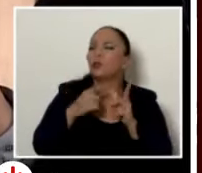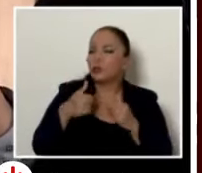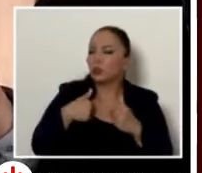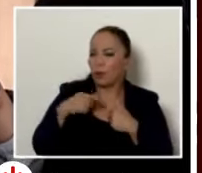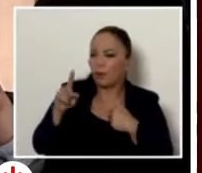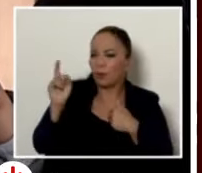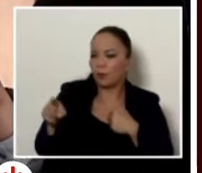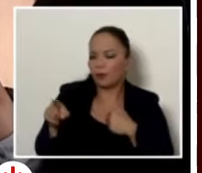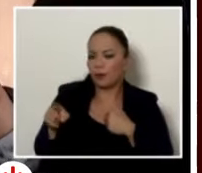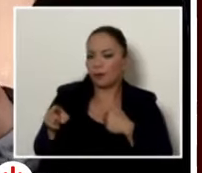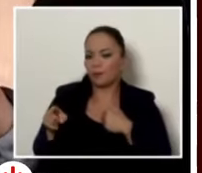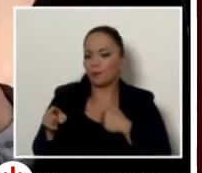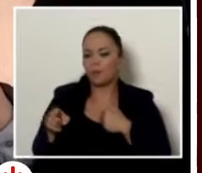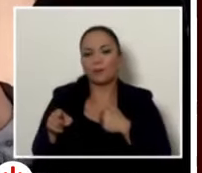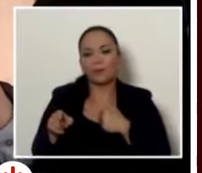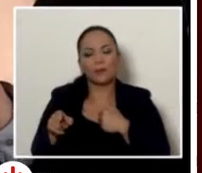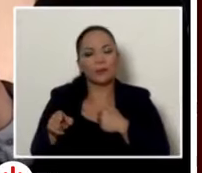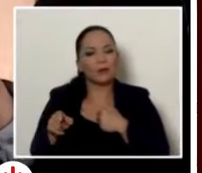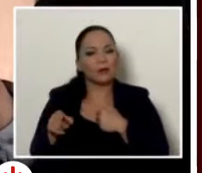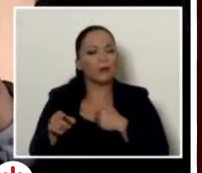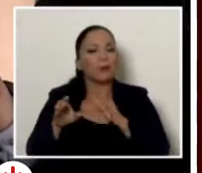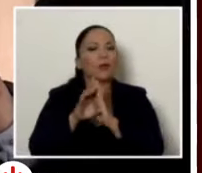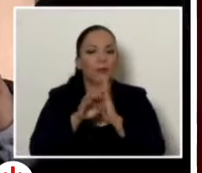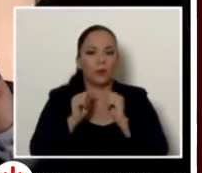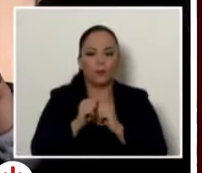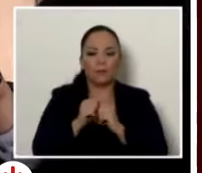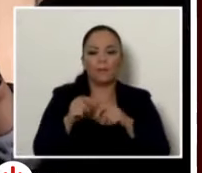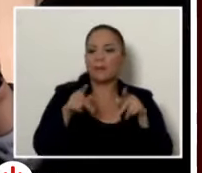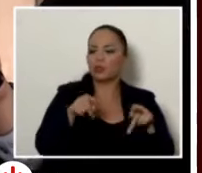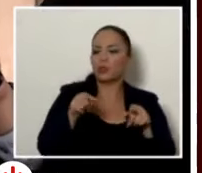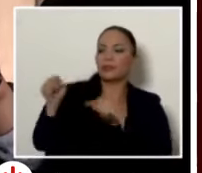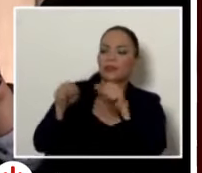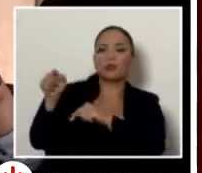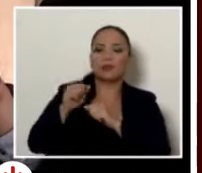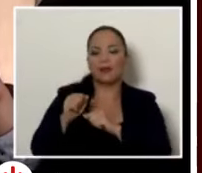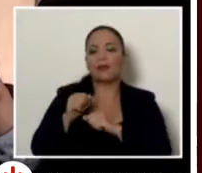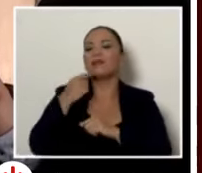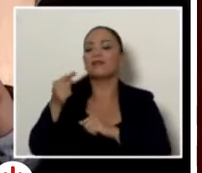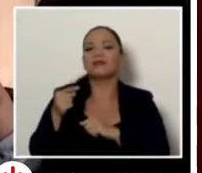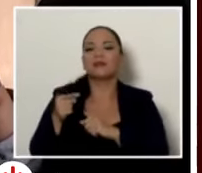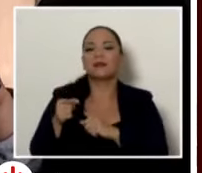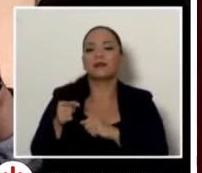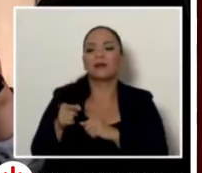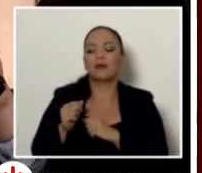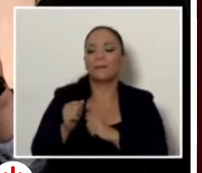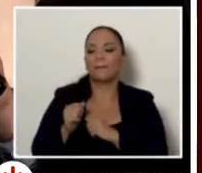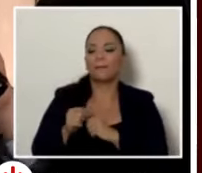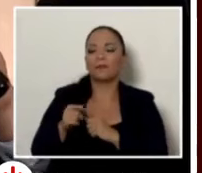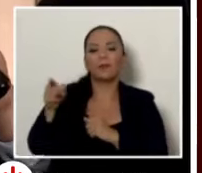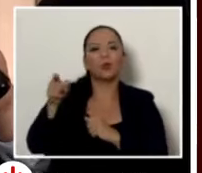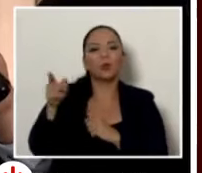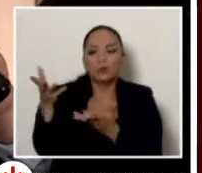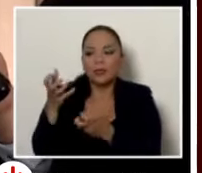sentido este tipo de acciones diciendo que usted todo lo está haciendo como un efecto de ese propósito de usted de